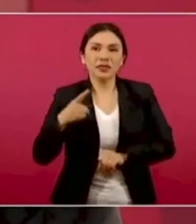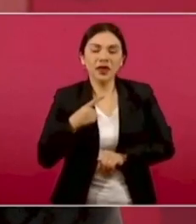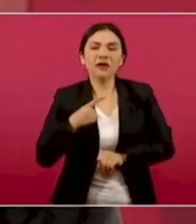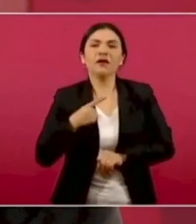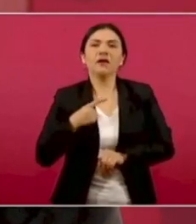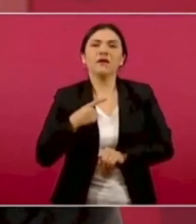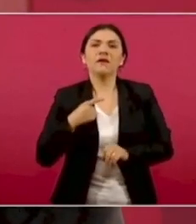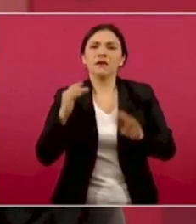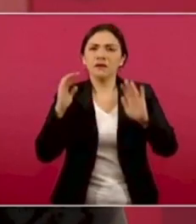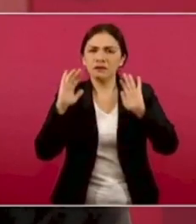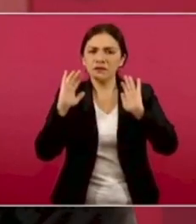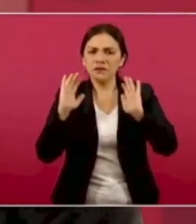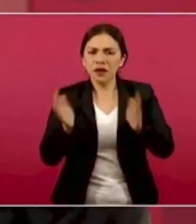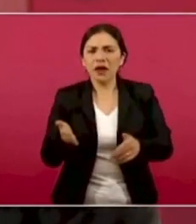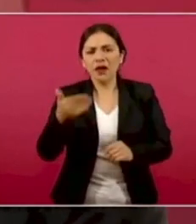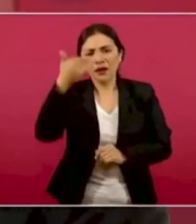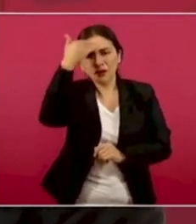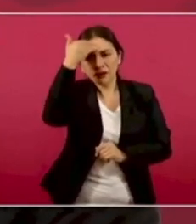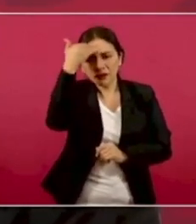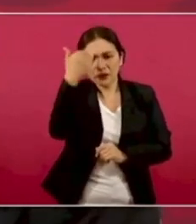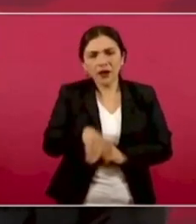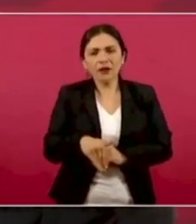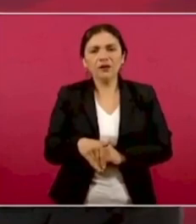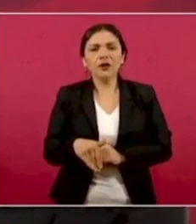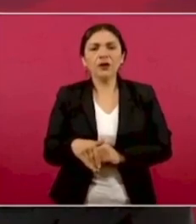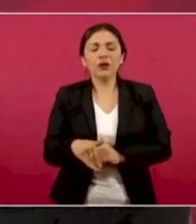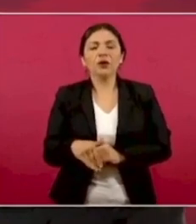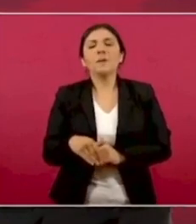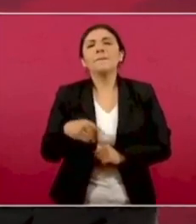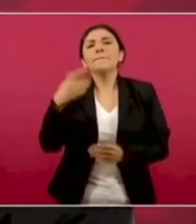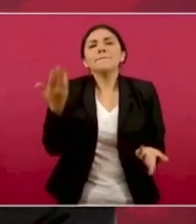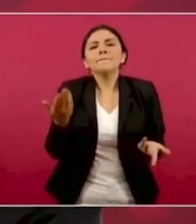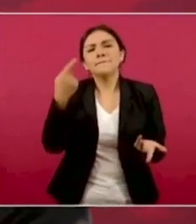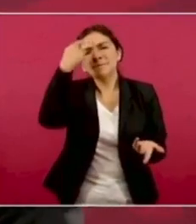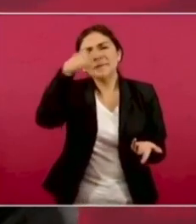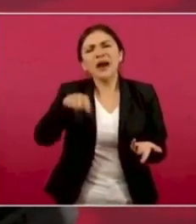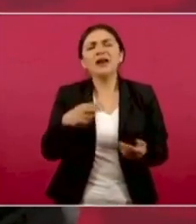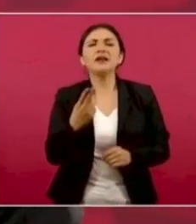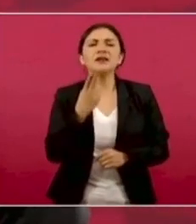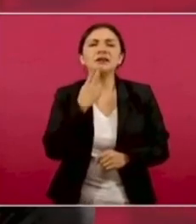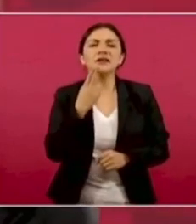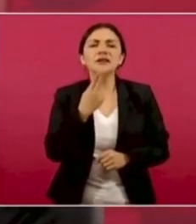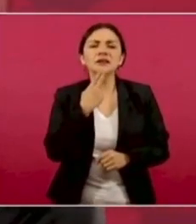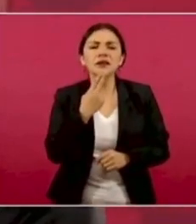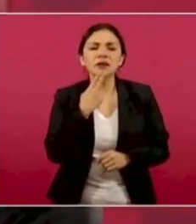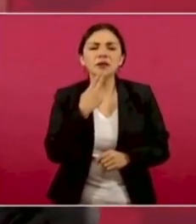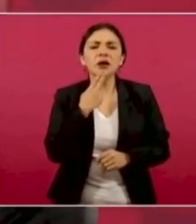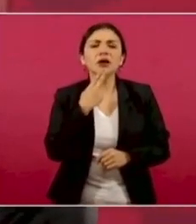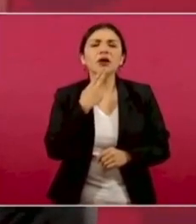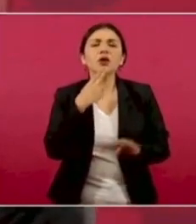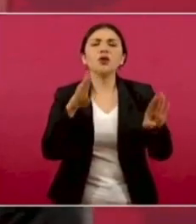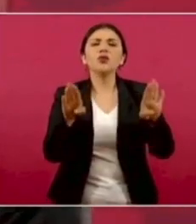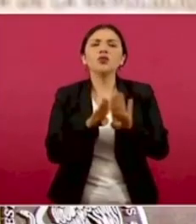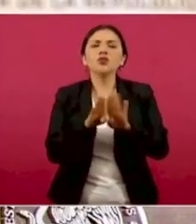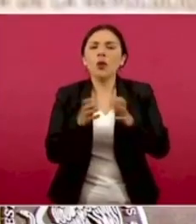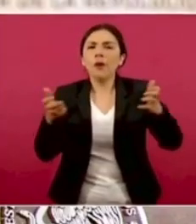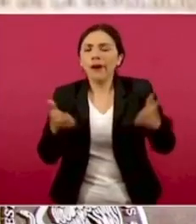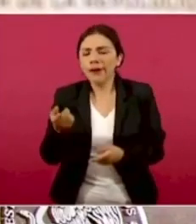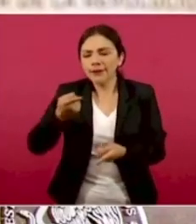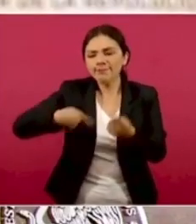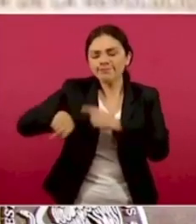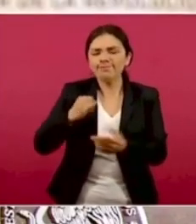el propósito y la decisión que tenemos